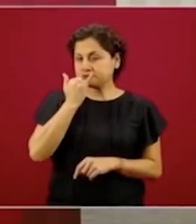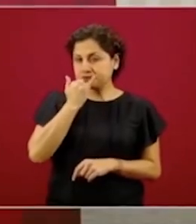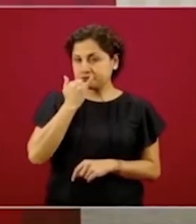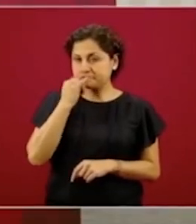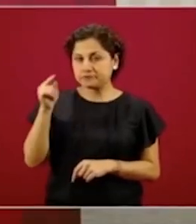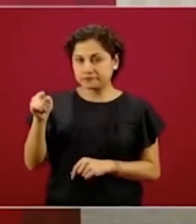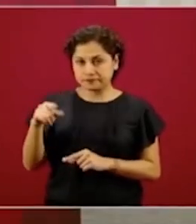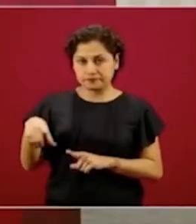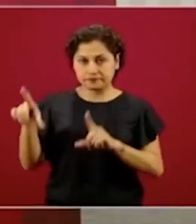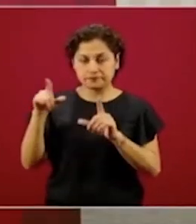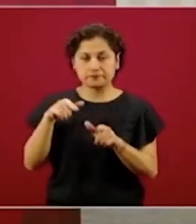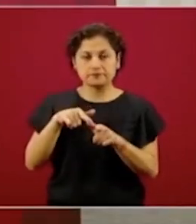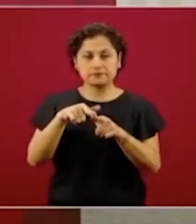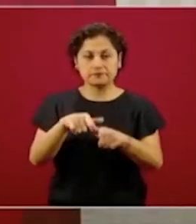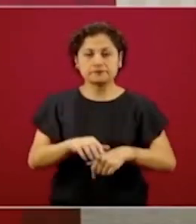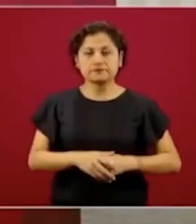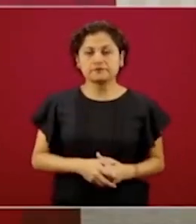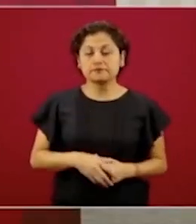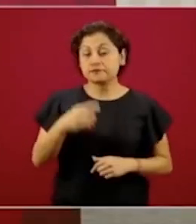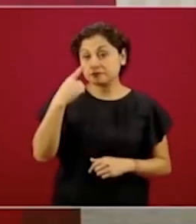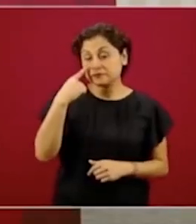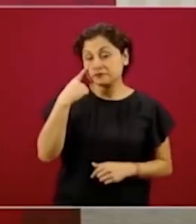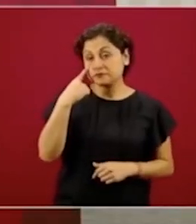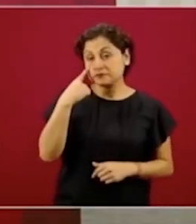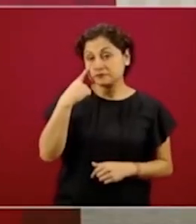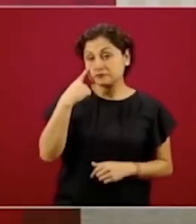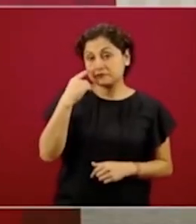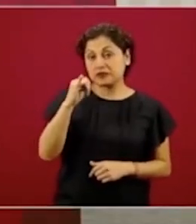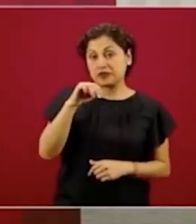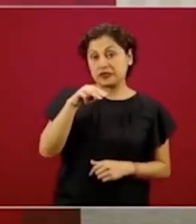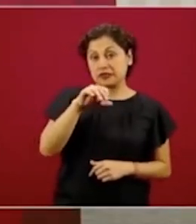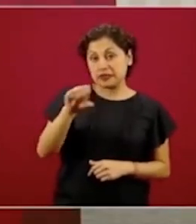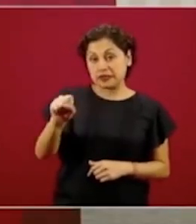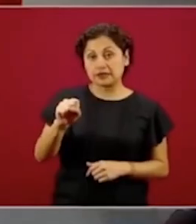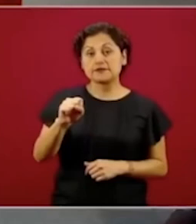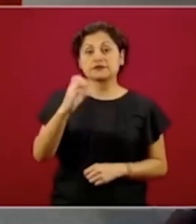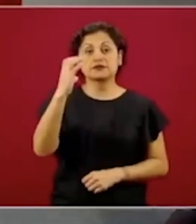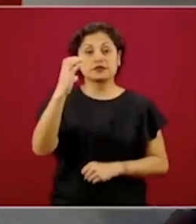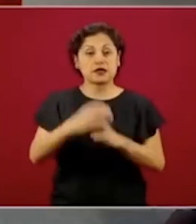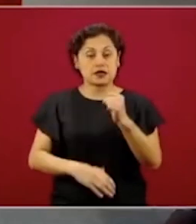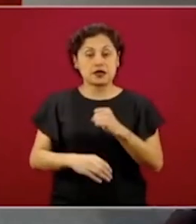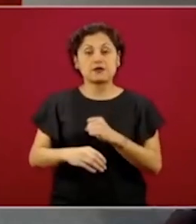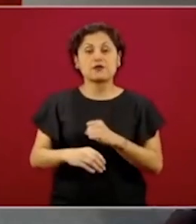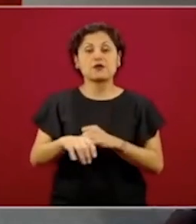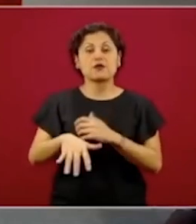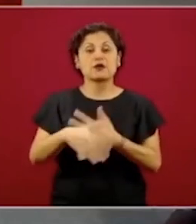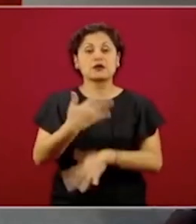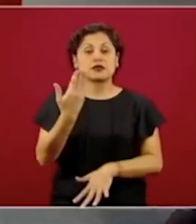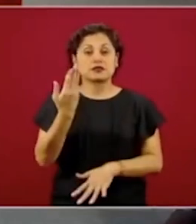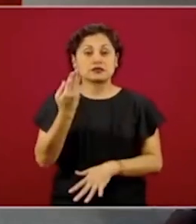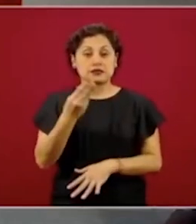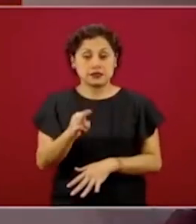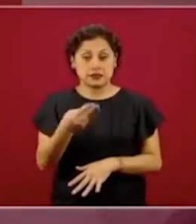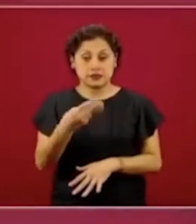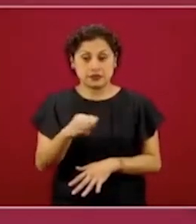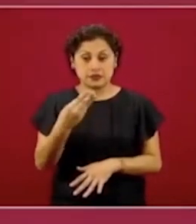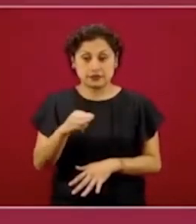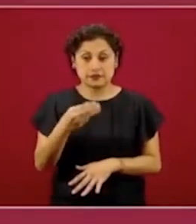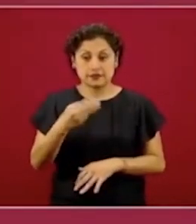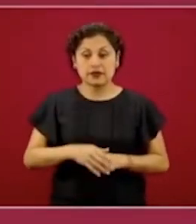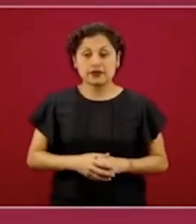Entonces, simplemente el 15 de mayo cerramos y el total de recursos dispersados de los 191 mil